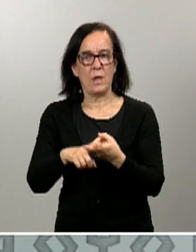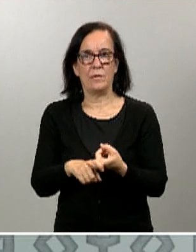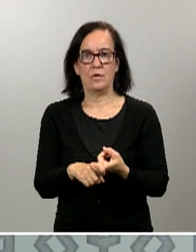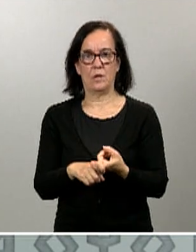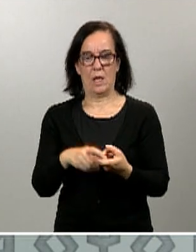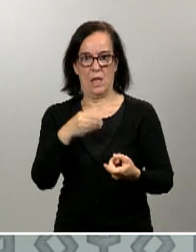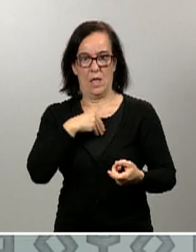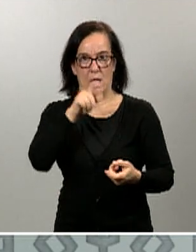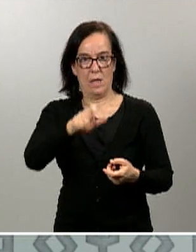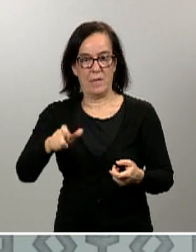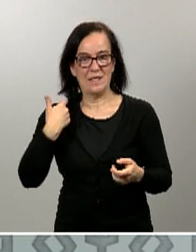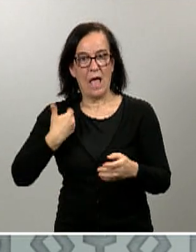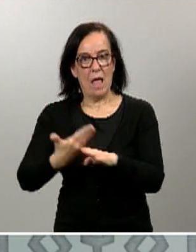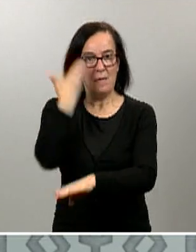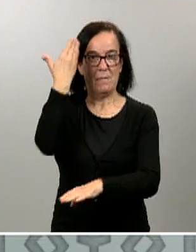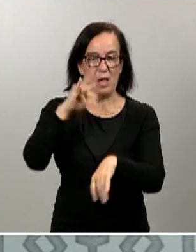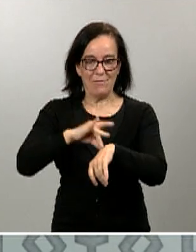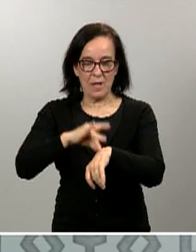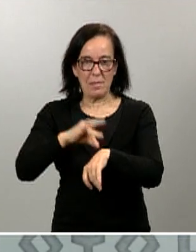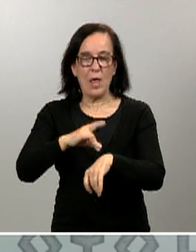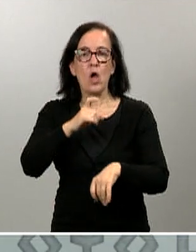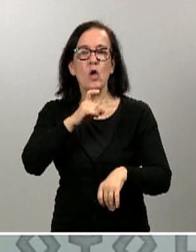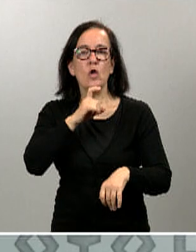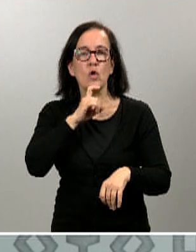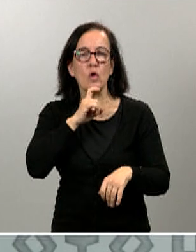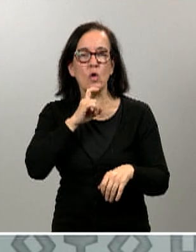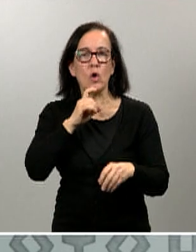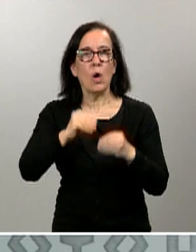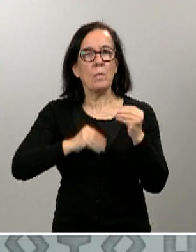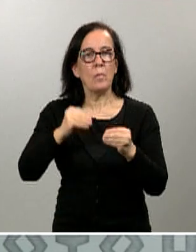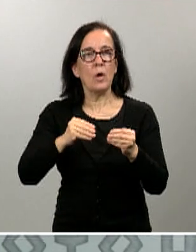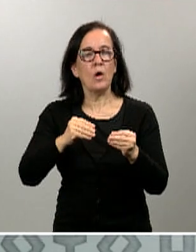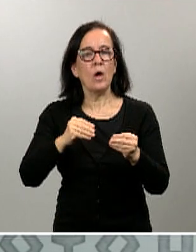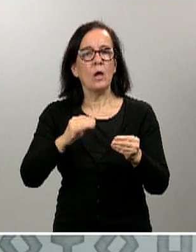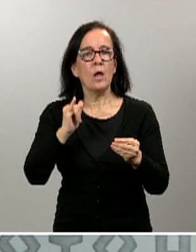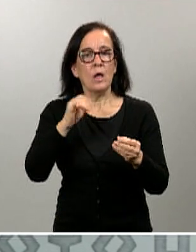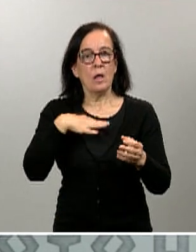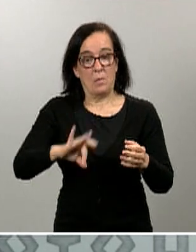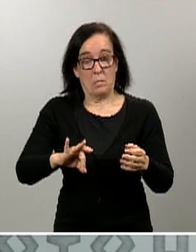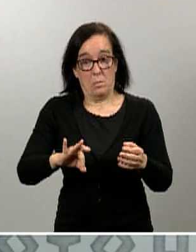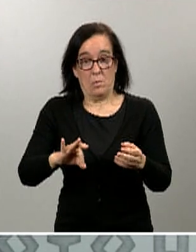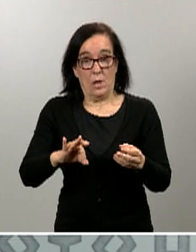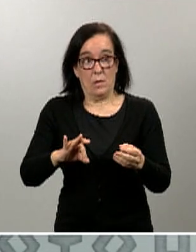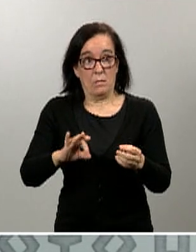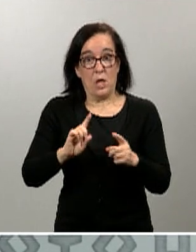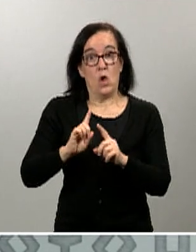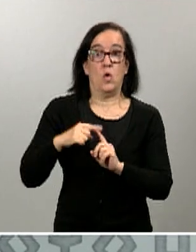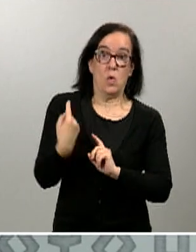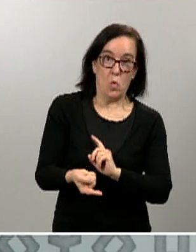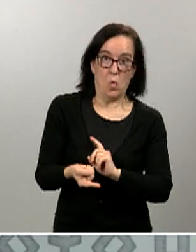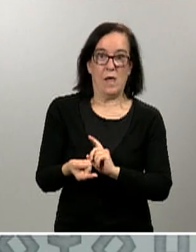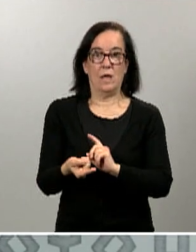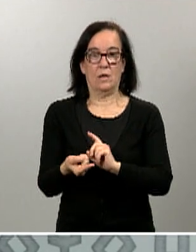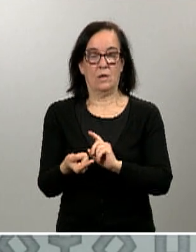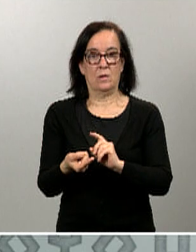pasado ya la enfermedad y cómo tenemos, qué capacidad vamos a tener también luego para ir pudiendo tomar